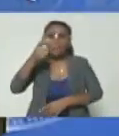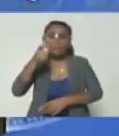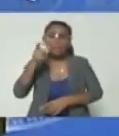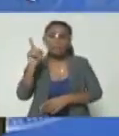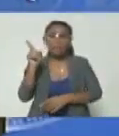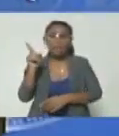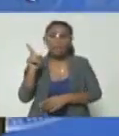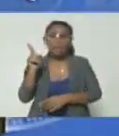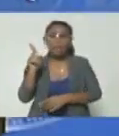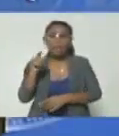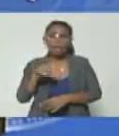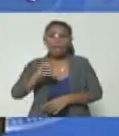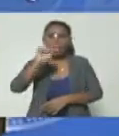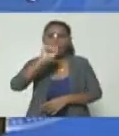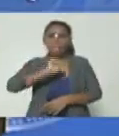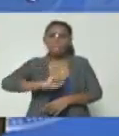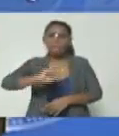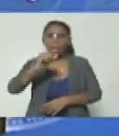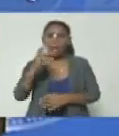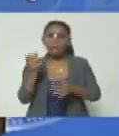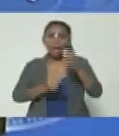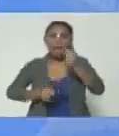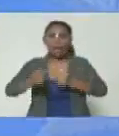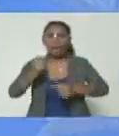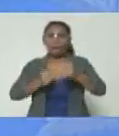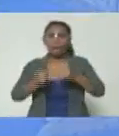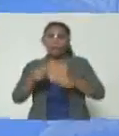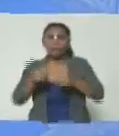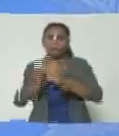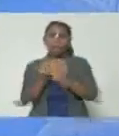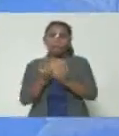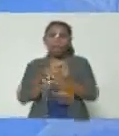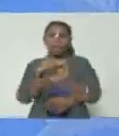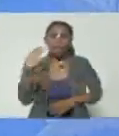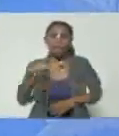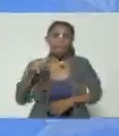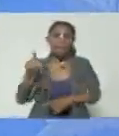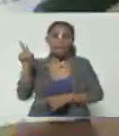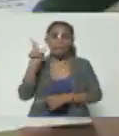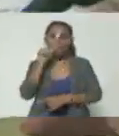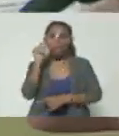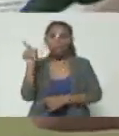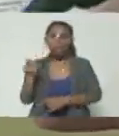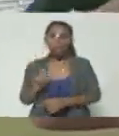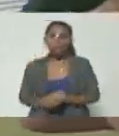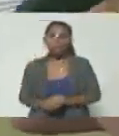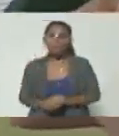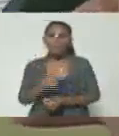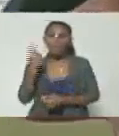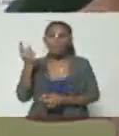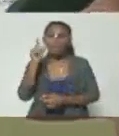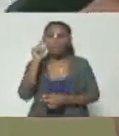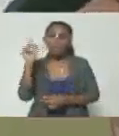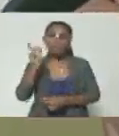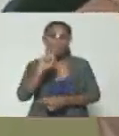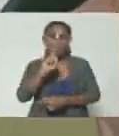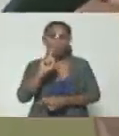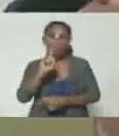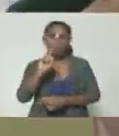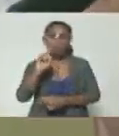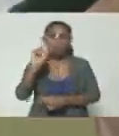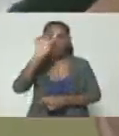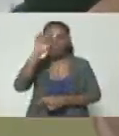mezuela de Duque el traidor entonces le dice Juan Esteban Gómez no al contrario